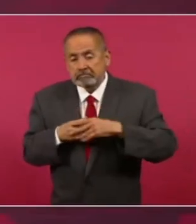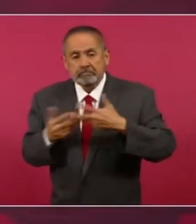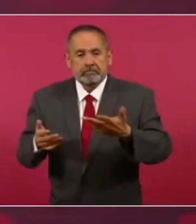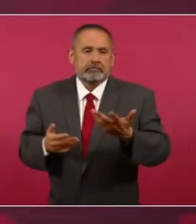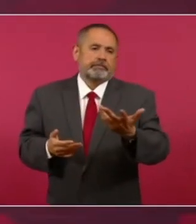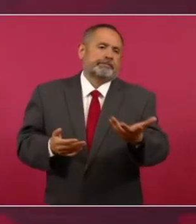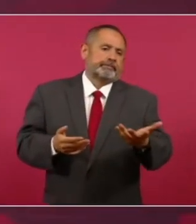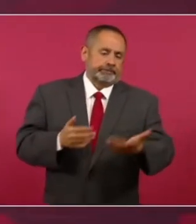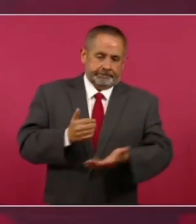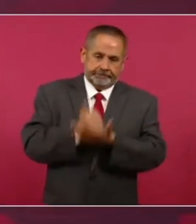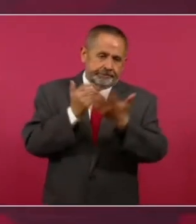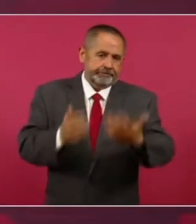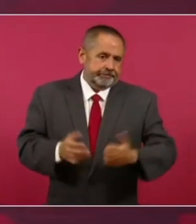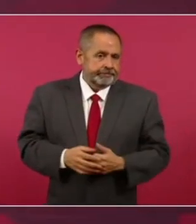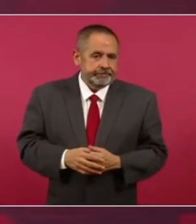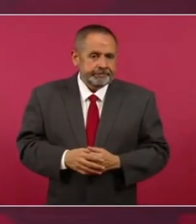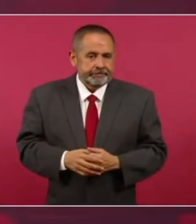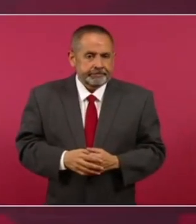PAN